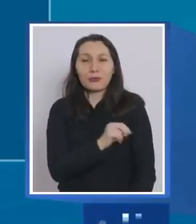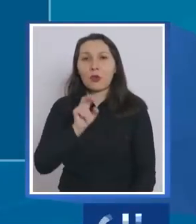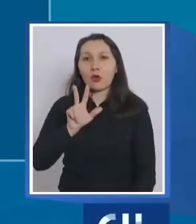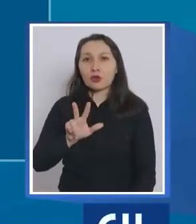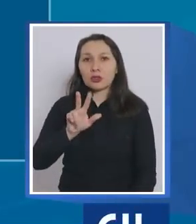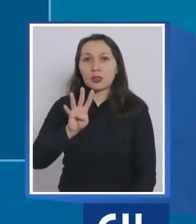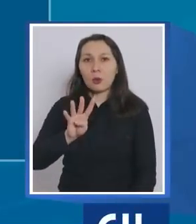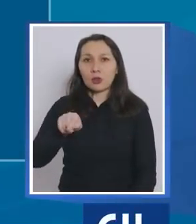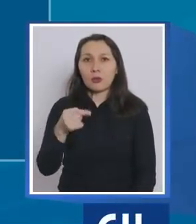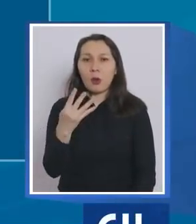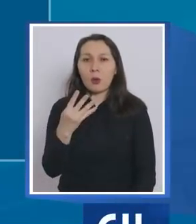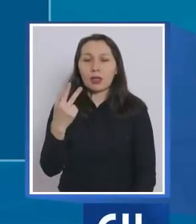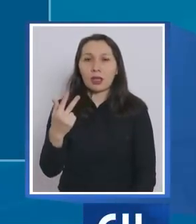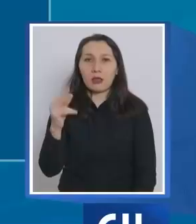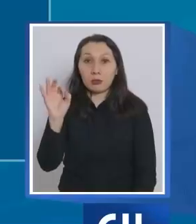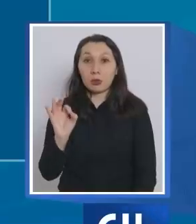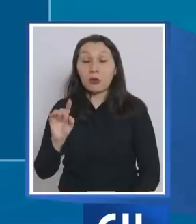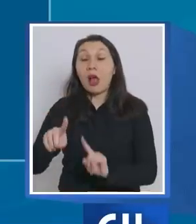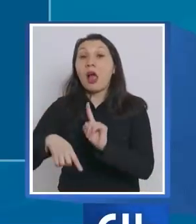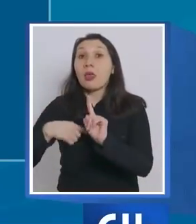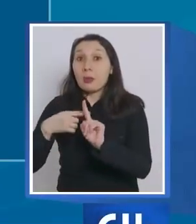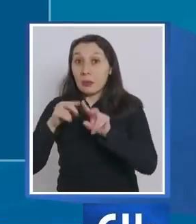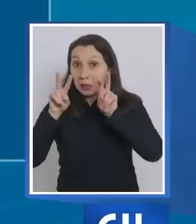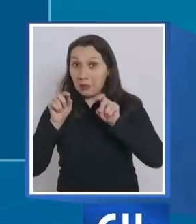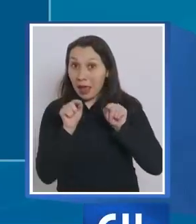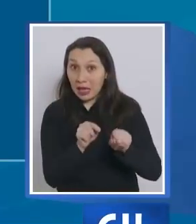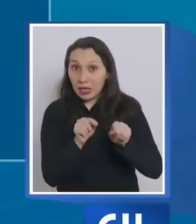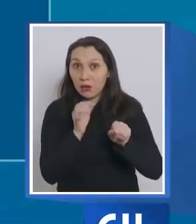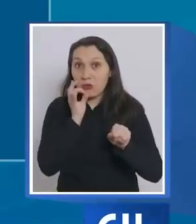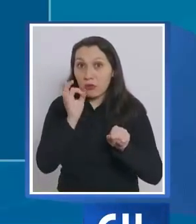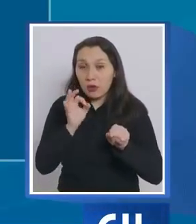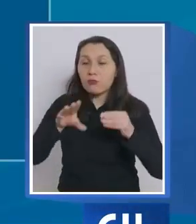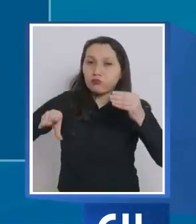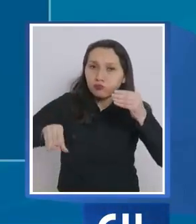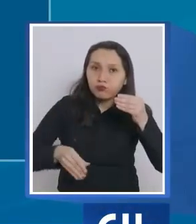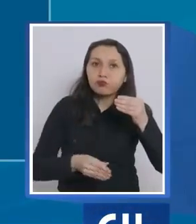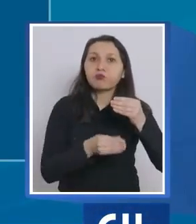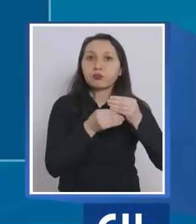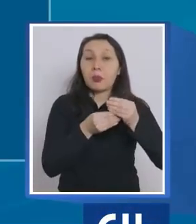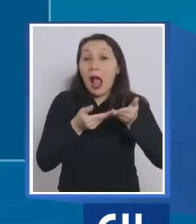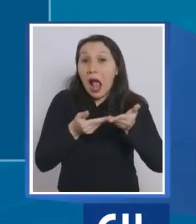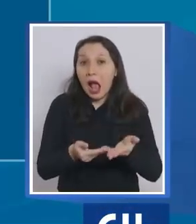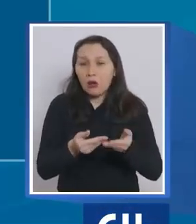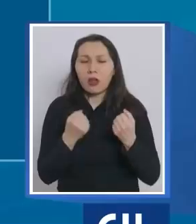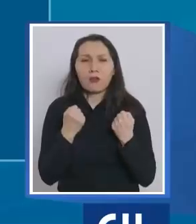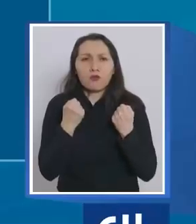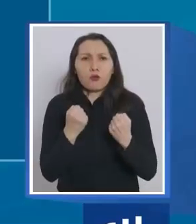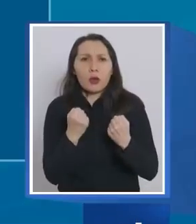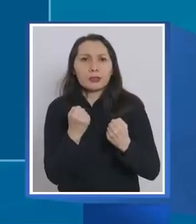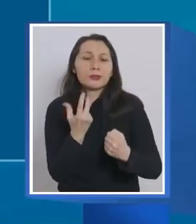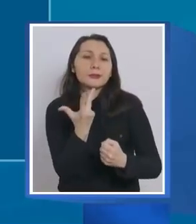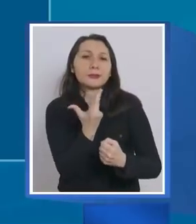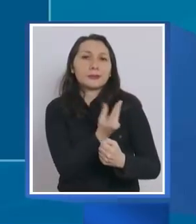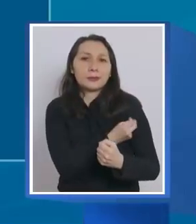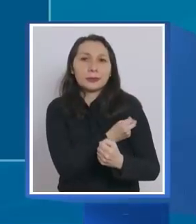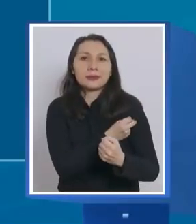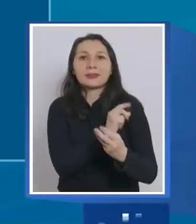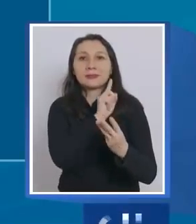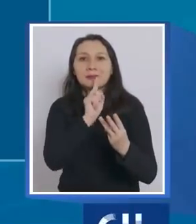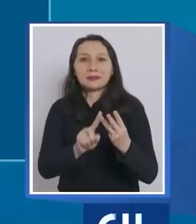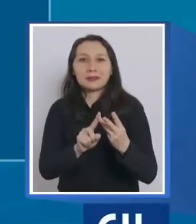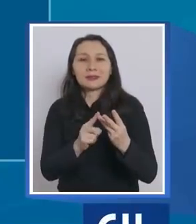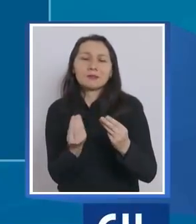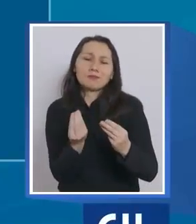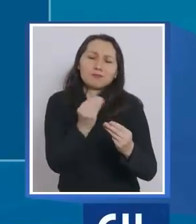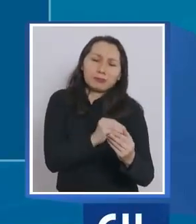,42% y además de eso hemos agregado la dosis de refuerzo y hasta el día